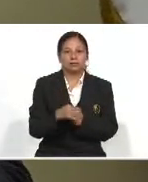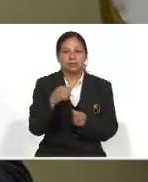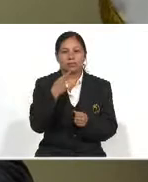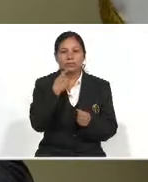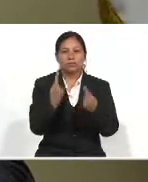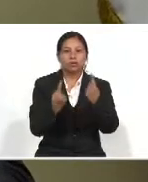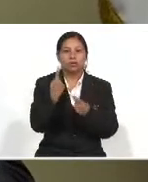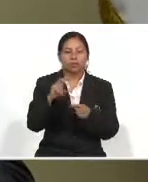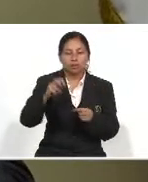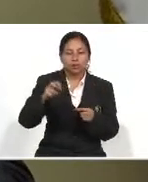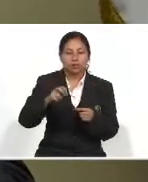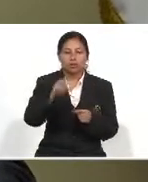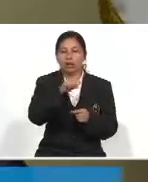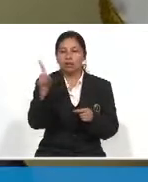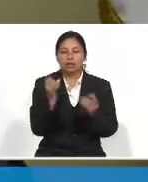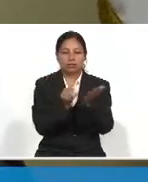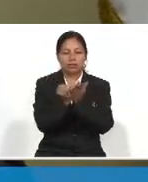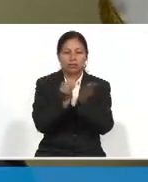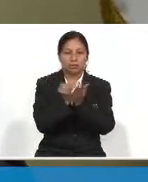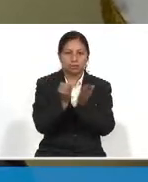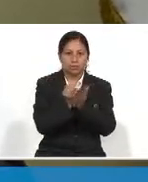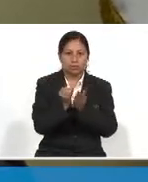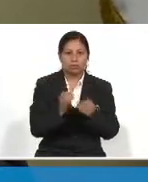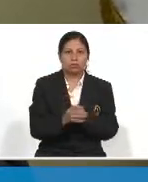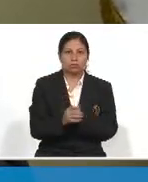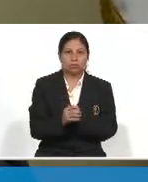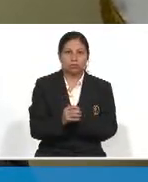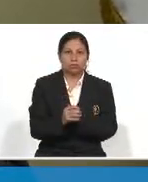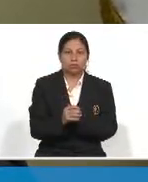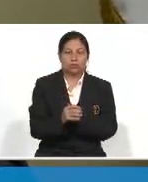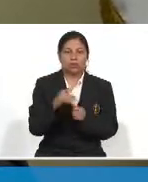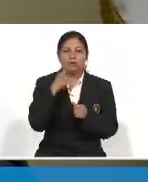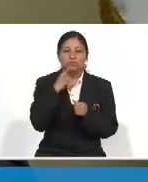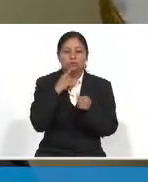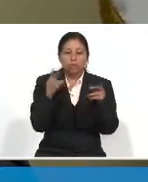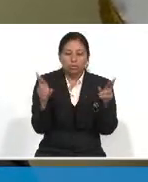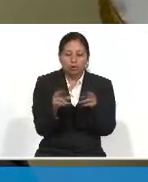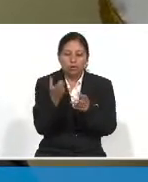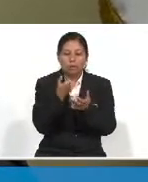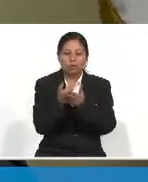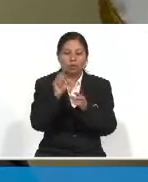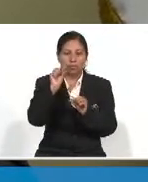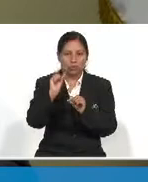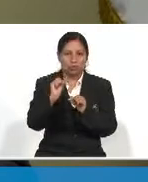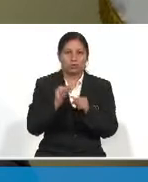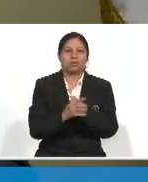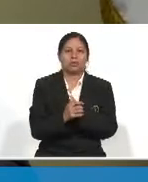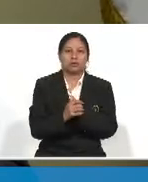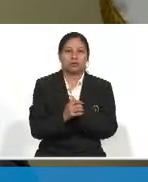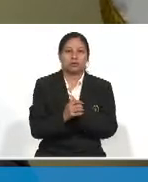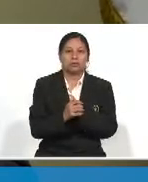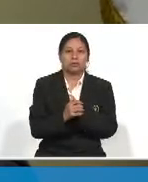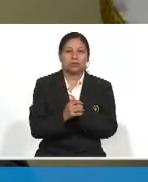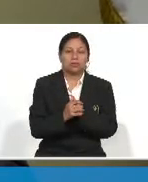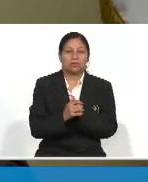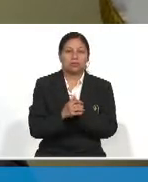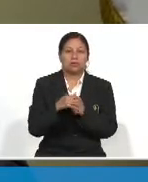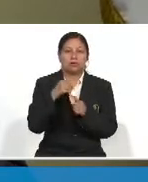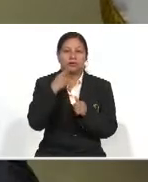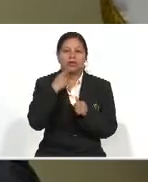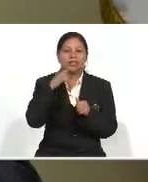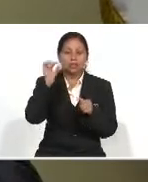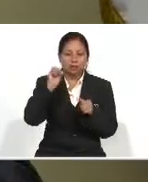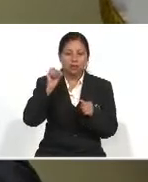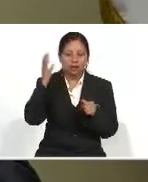necesita cada institución. Y las necesidades son infinitas y los recursos son limitados, necesitamos conocer si realmente esa tiene la